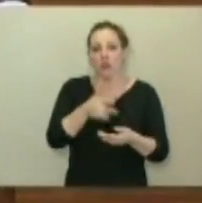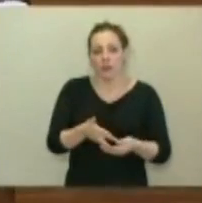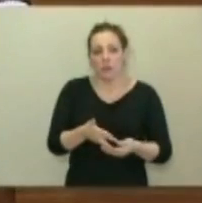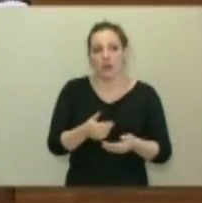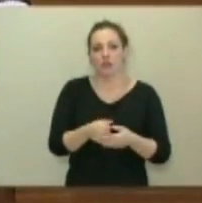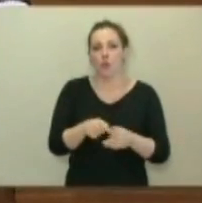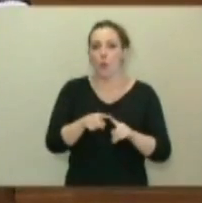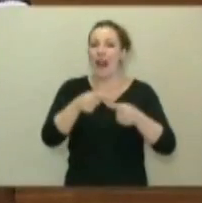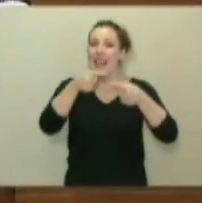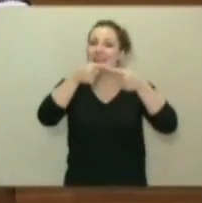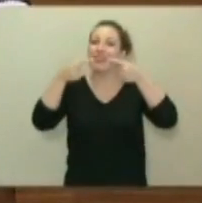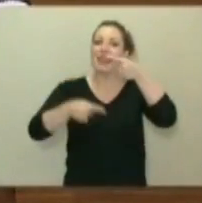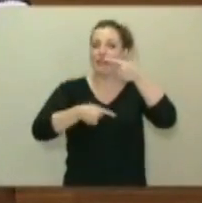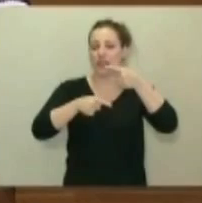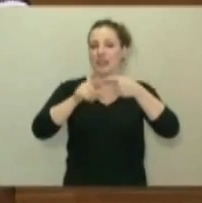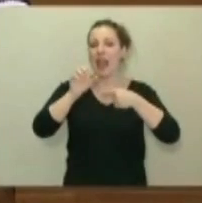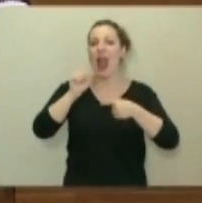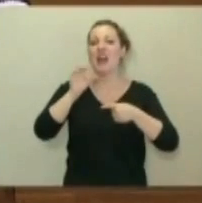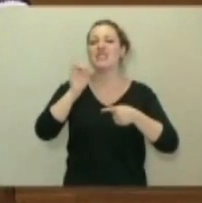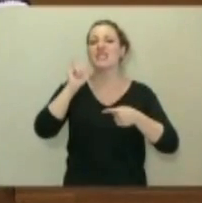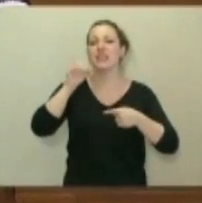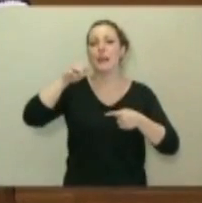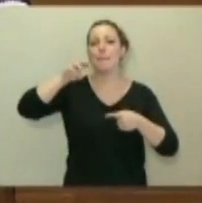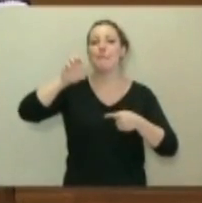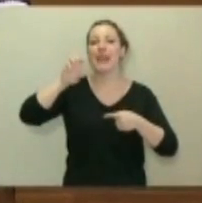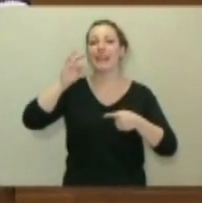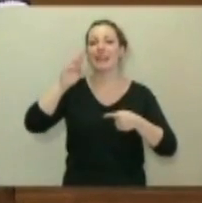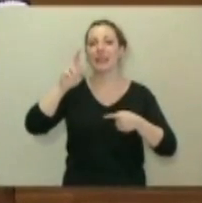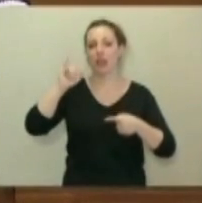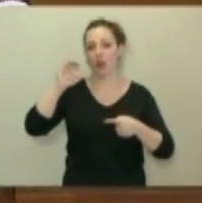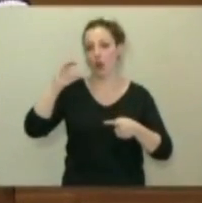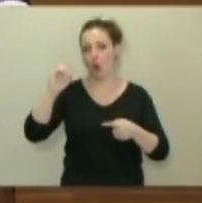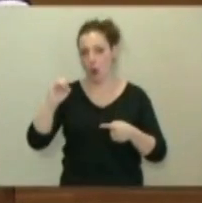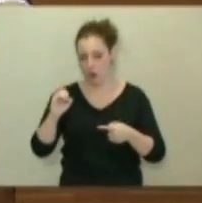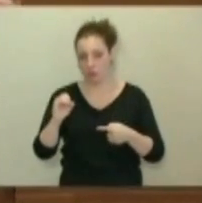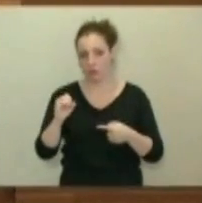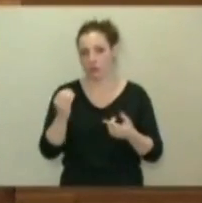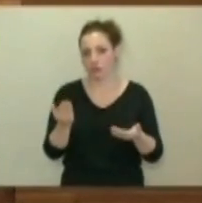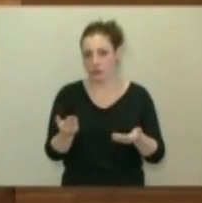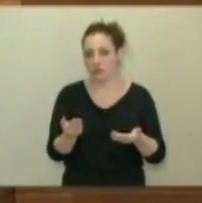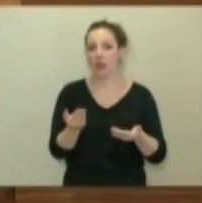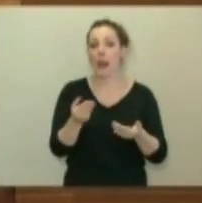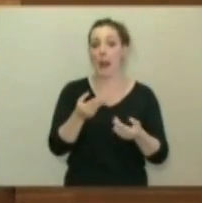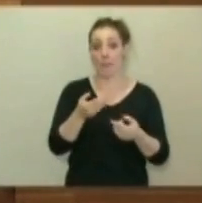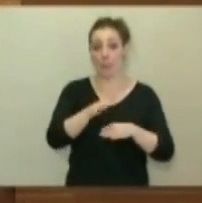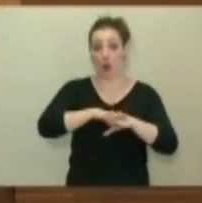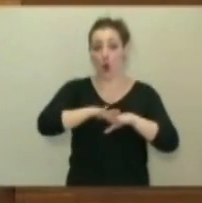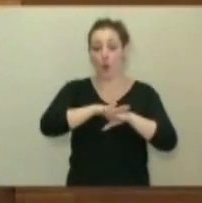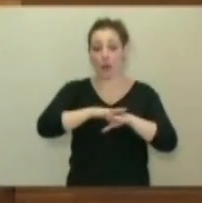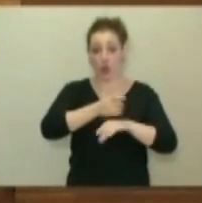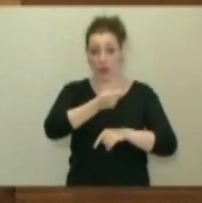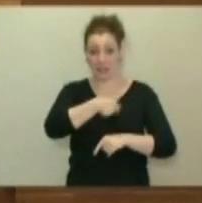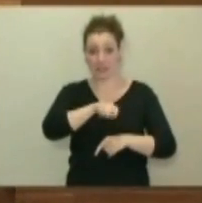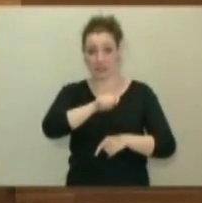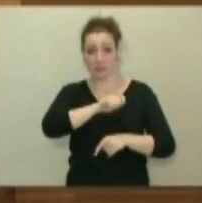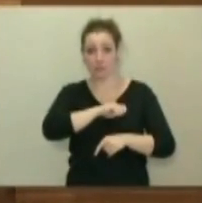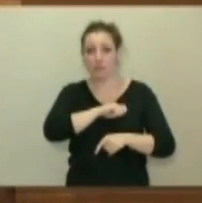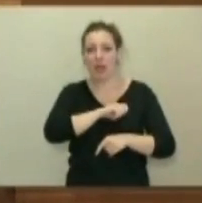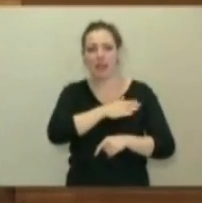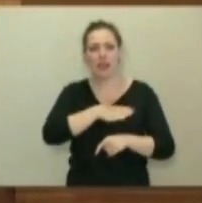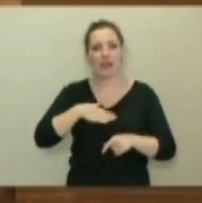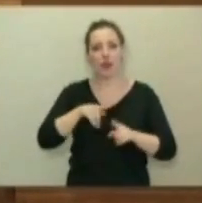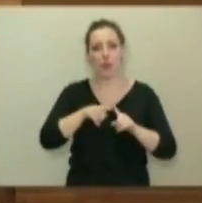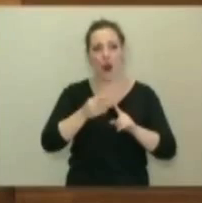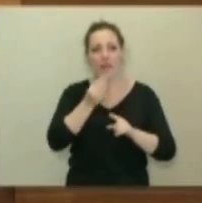déficit asimétrico, déficit a la carta y por el cual es evidente que el Gobierno de España, el Gobierno de Mariano Rajoy, ha buscado favorecer a